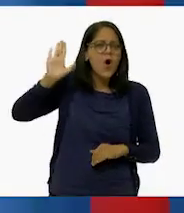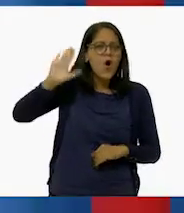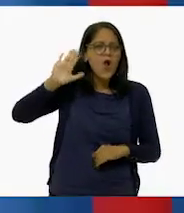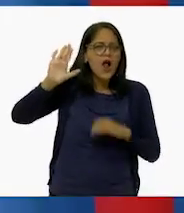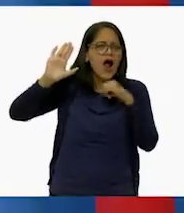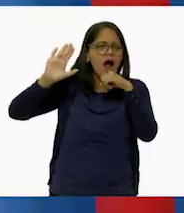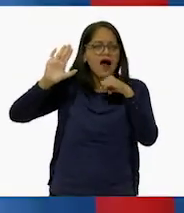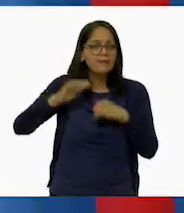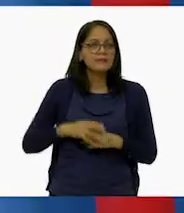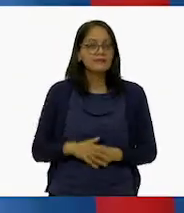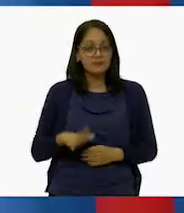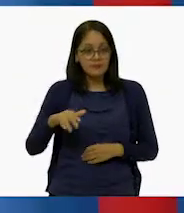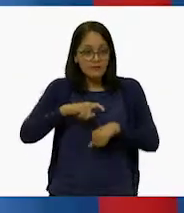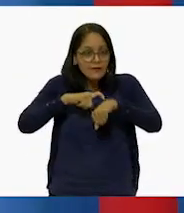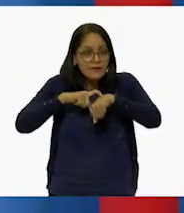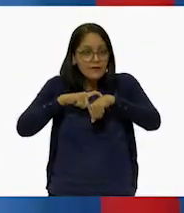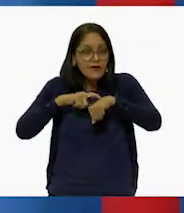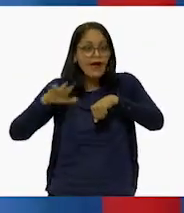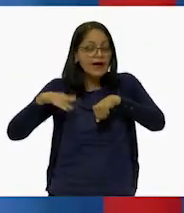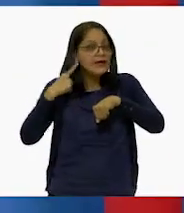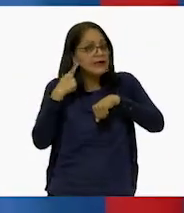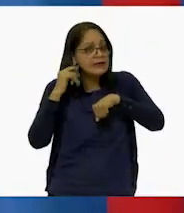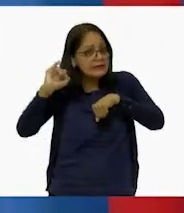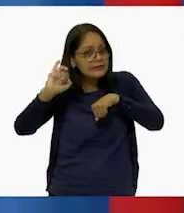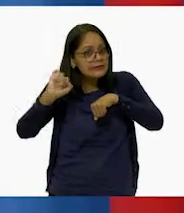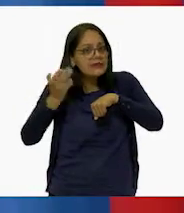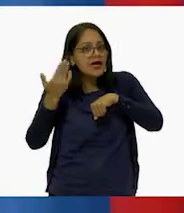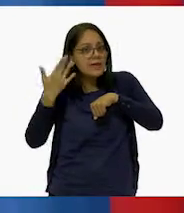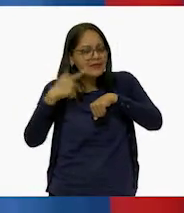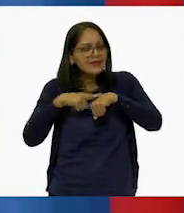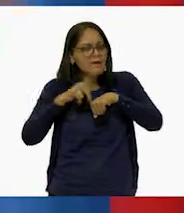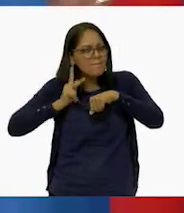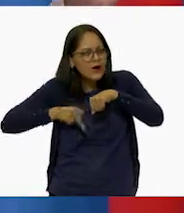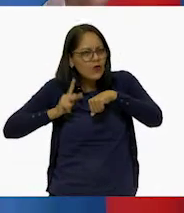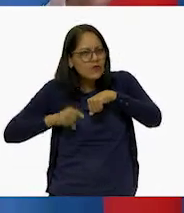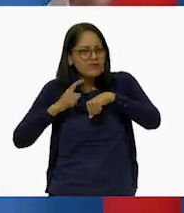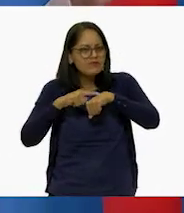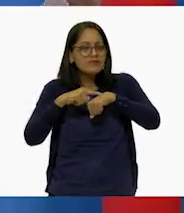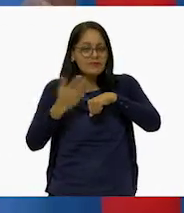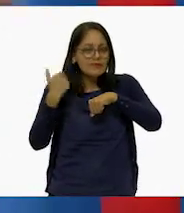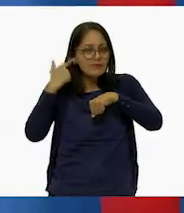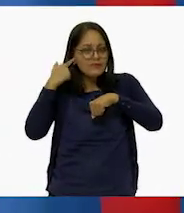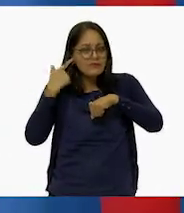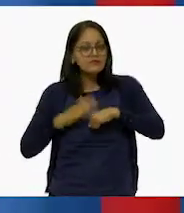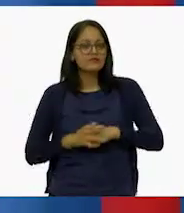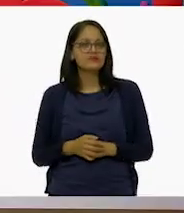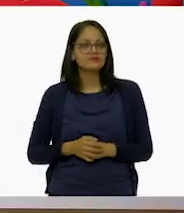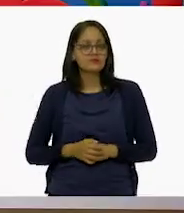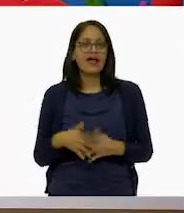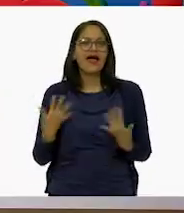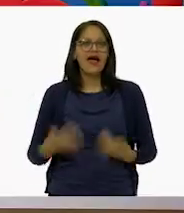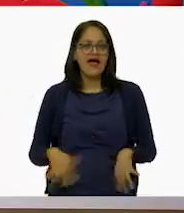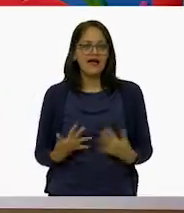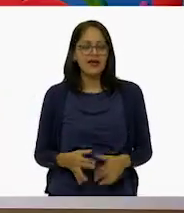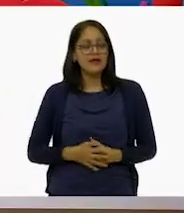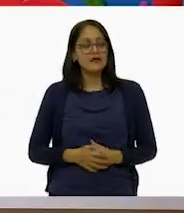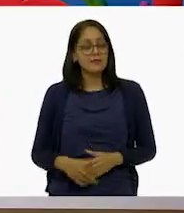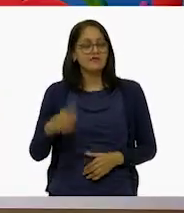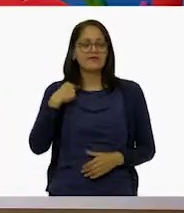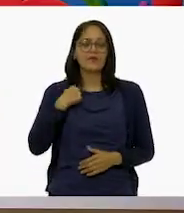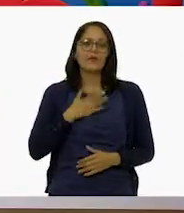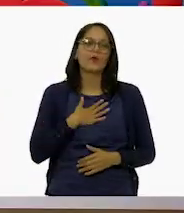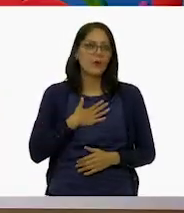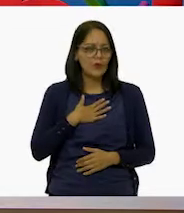Ale, Ale, te escuchamos. Te escuchamos entrecortado, pero te escuchamos. ¡Ah! ¡Uy! ¡Qué